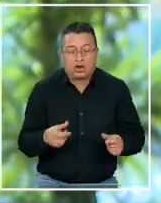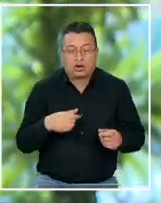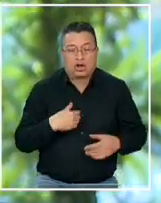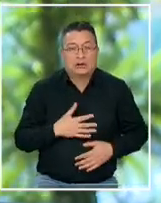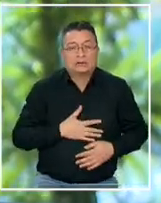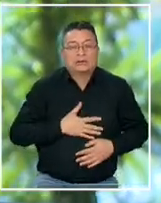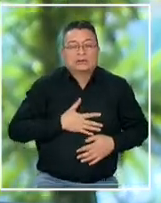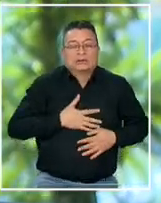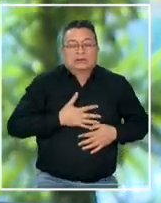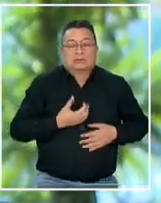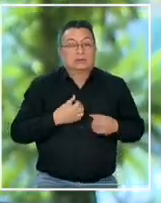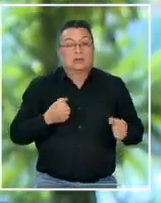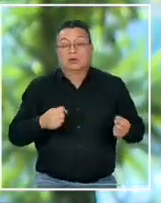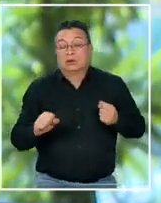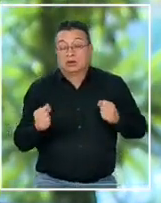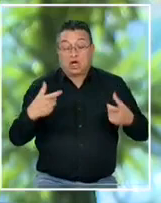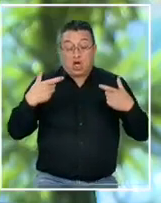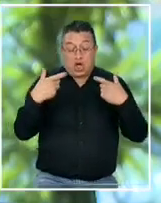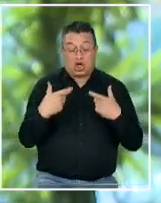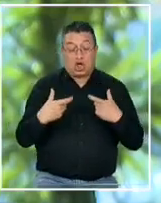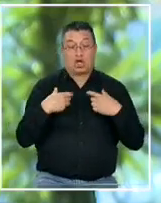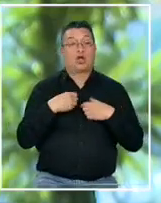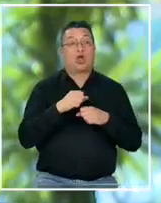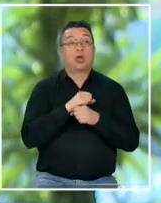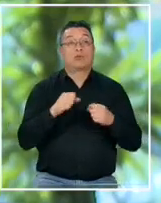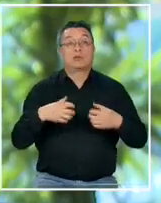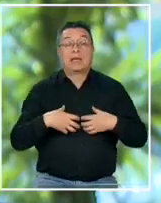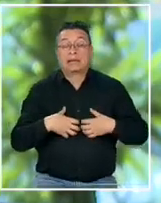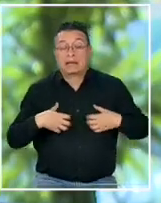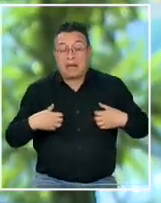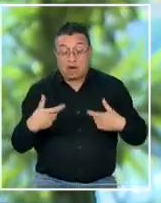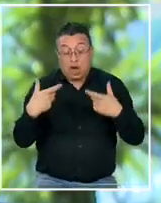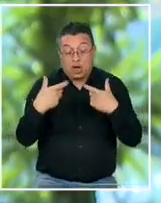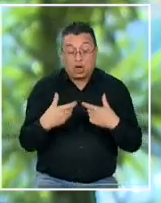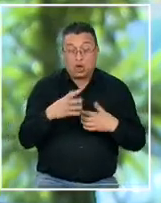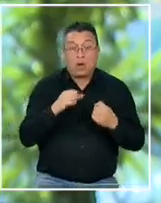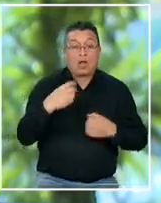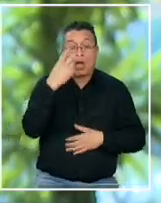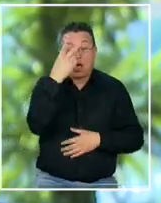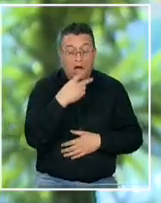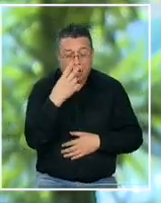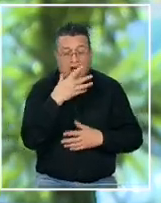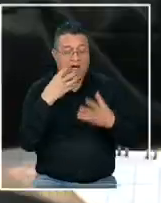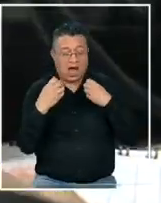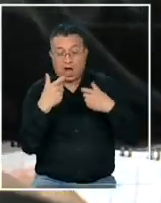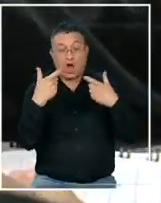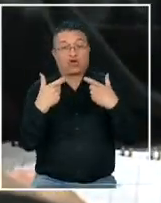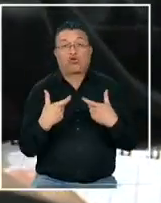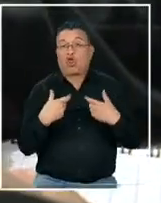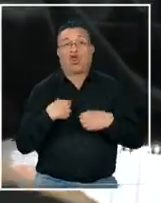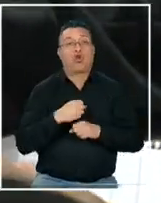siento yo yo no puedo controlar cuando yo tengo rabia cuando yo quiero llorar cuando yo quiero gritar